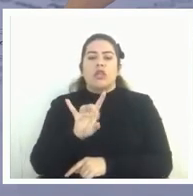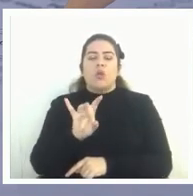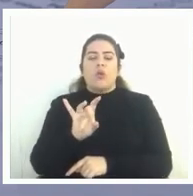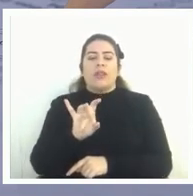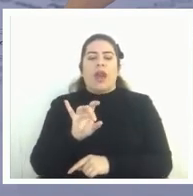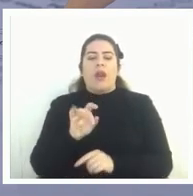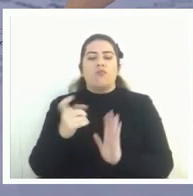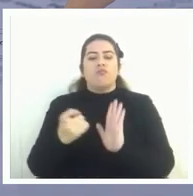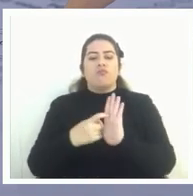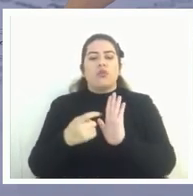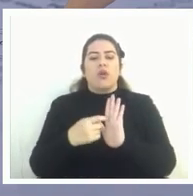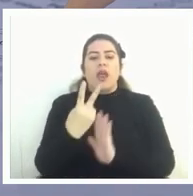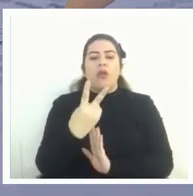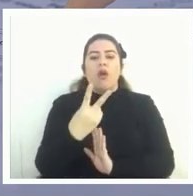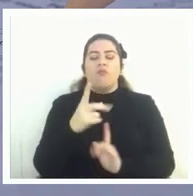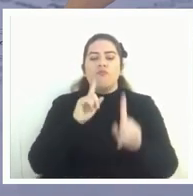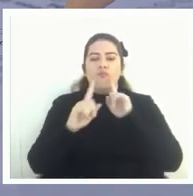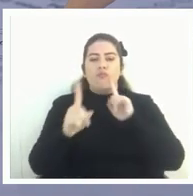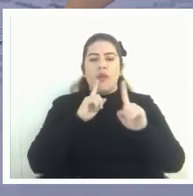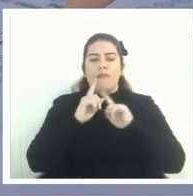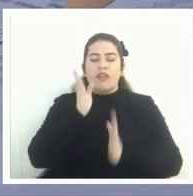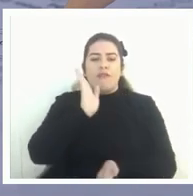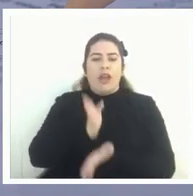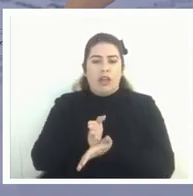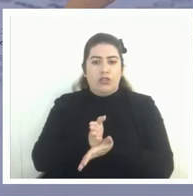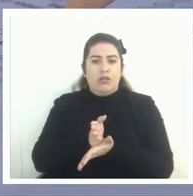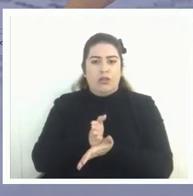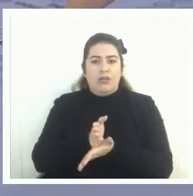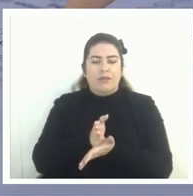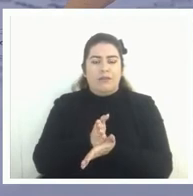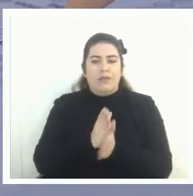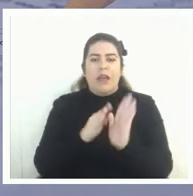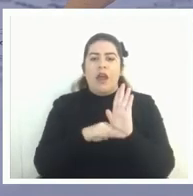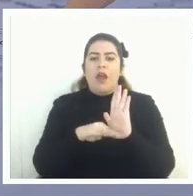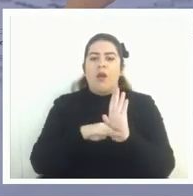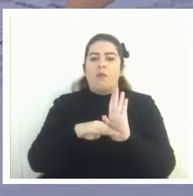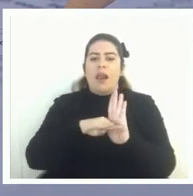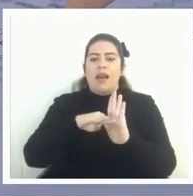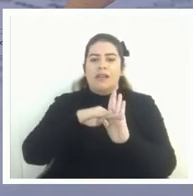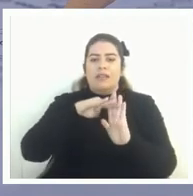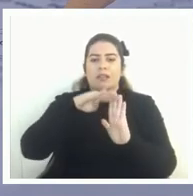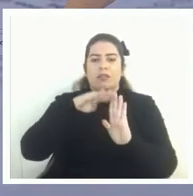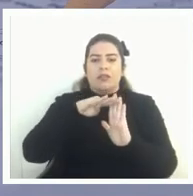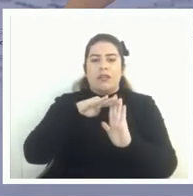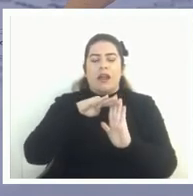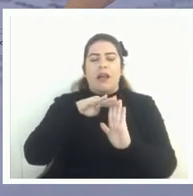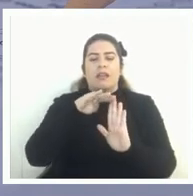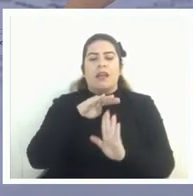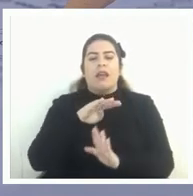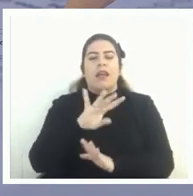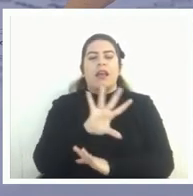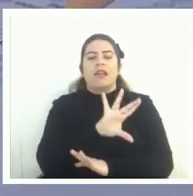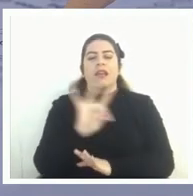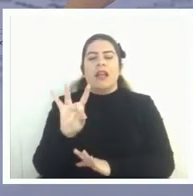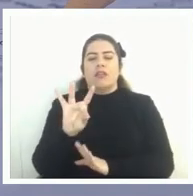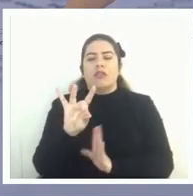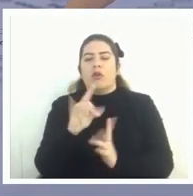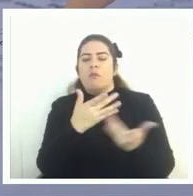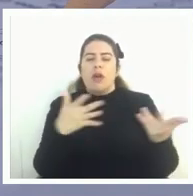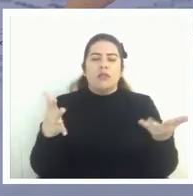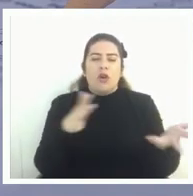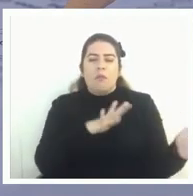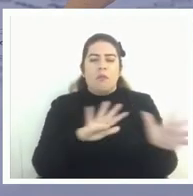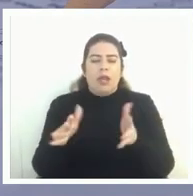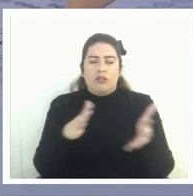pruebas obligatorias en una escala donde se han normalizado los puntajes que están en 500 la media que se